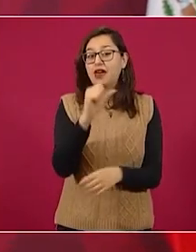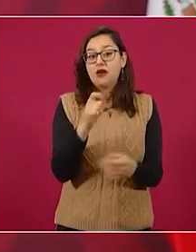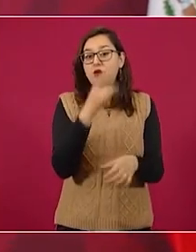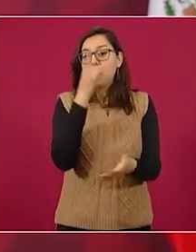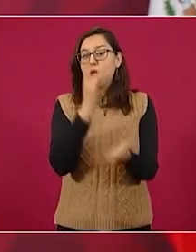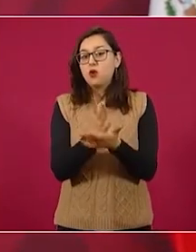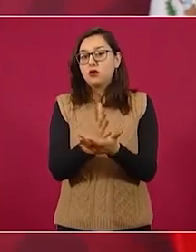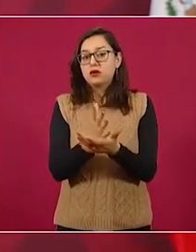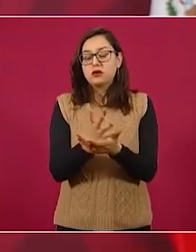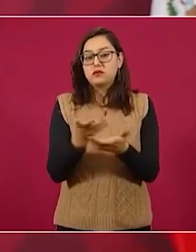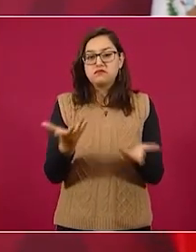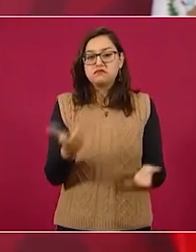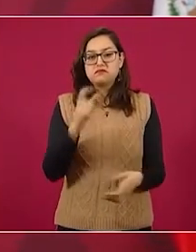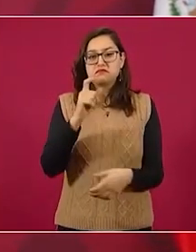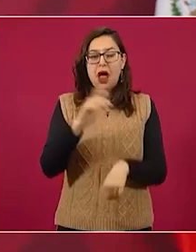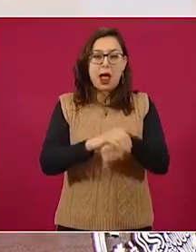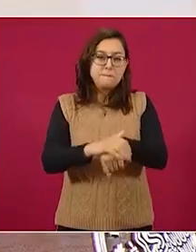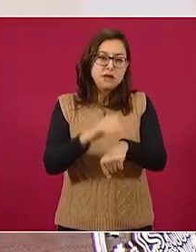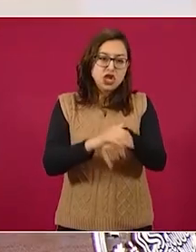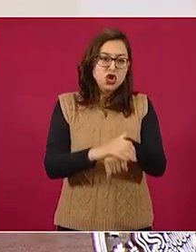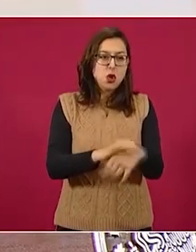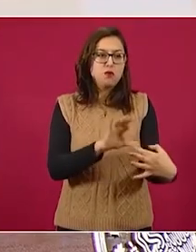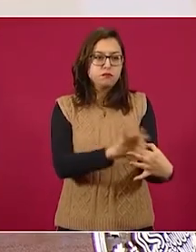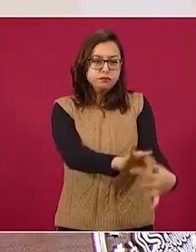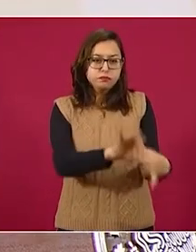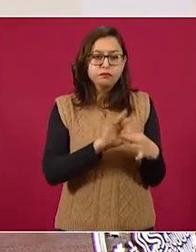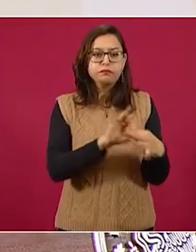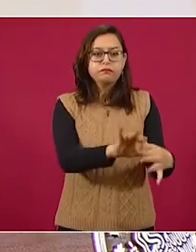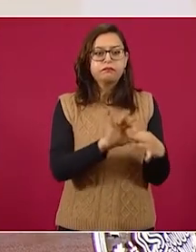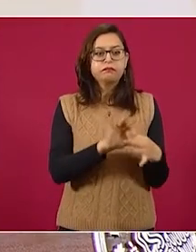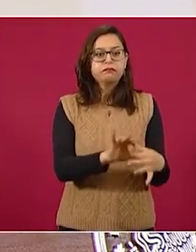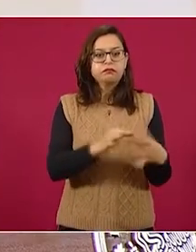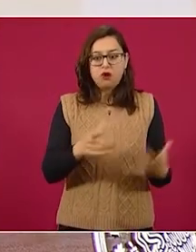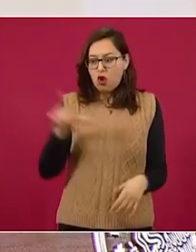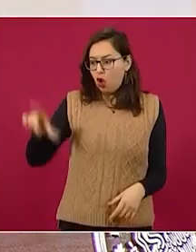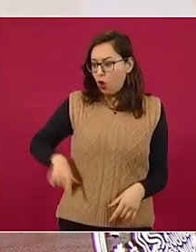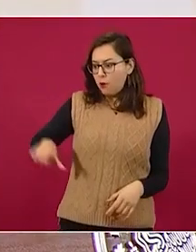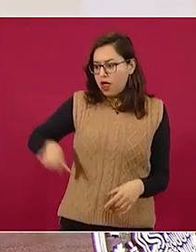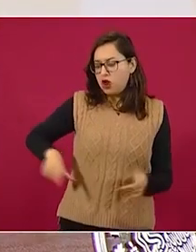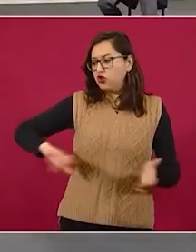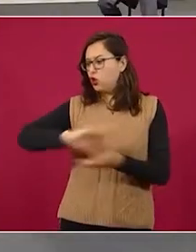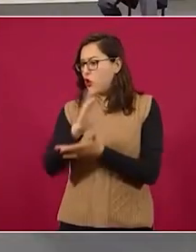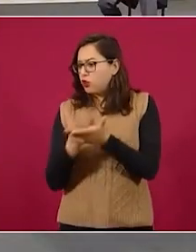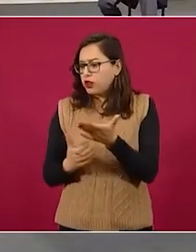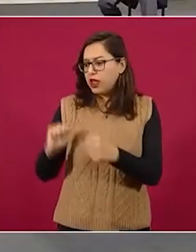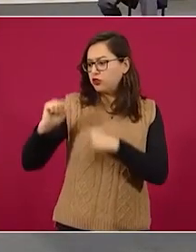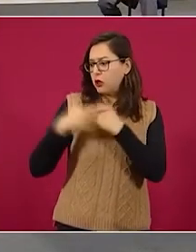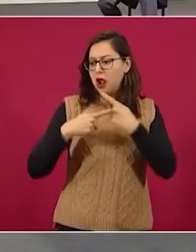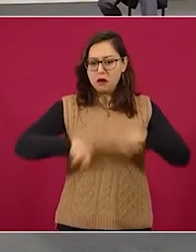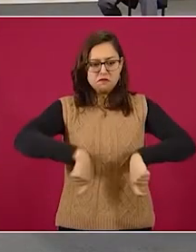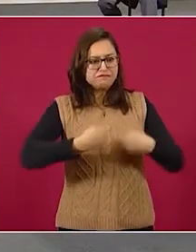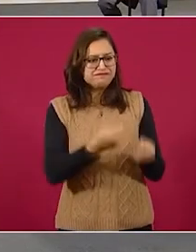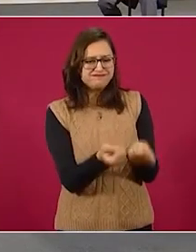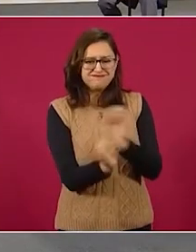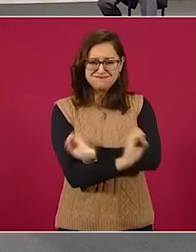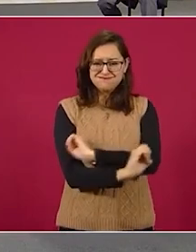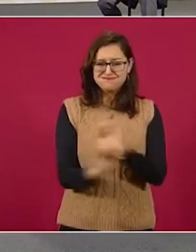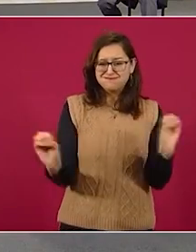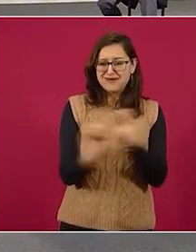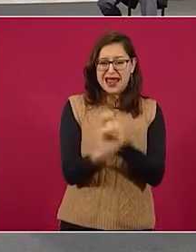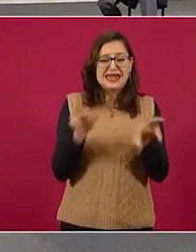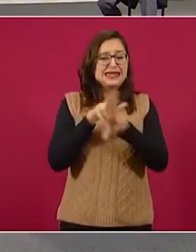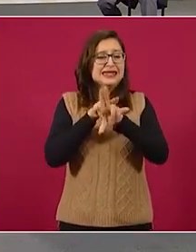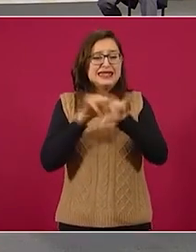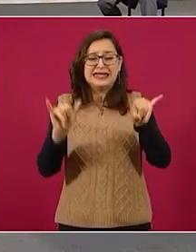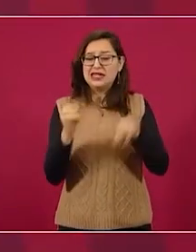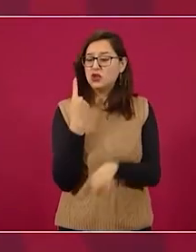de negocios. él no tiene ningún negocio con el gobierno federal, no hay ningún